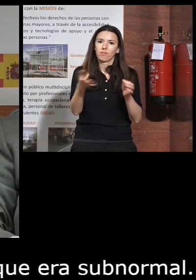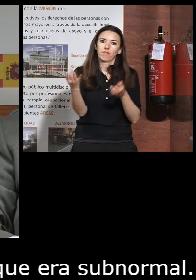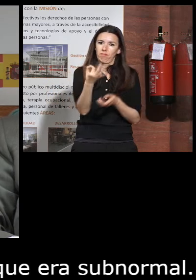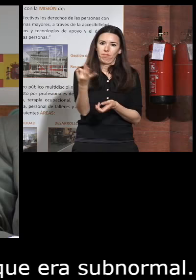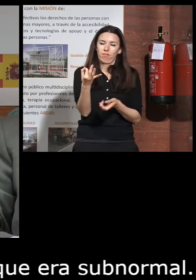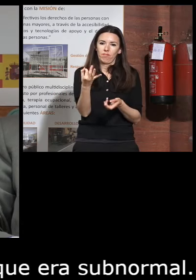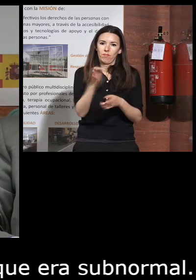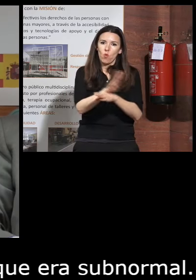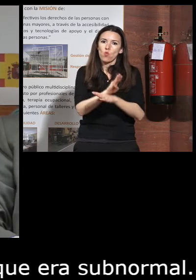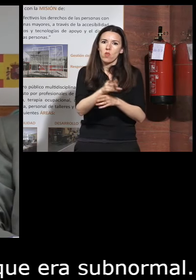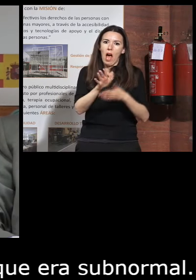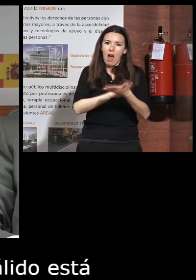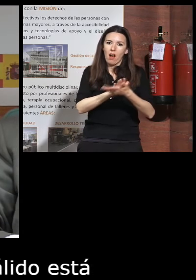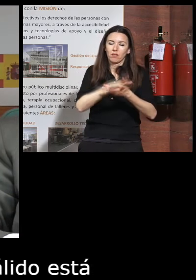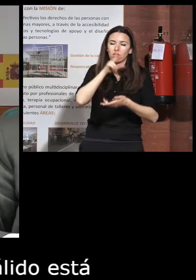cuidar el léxico